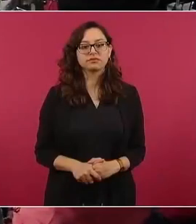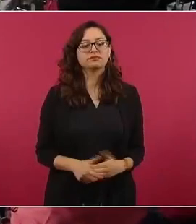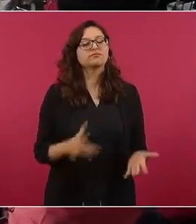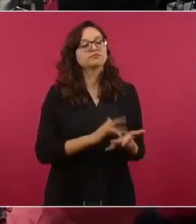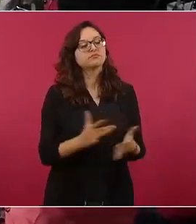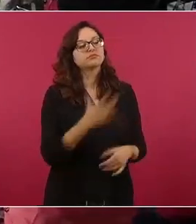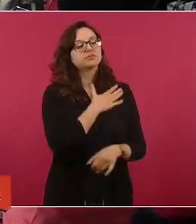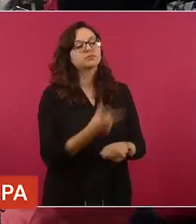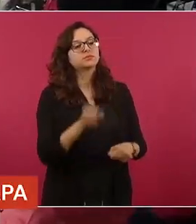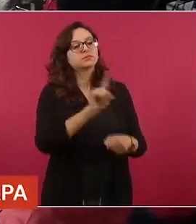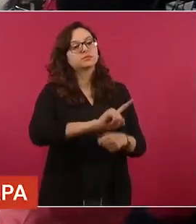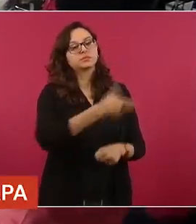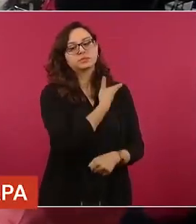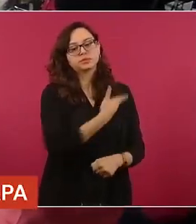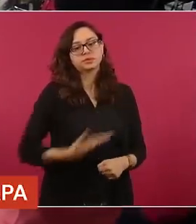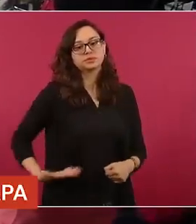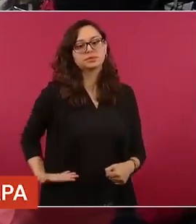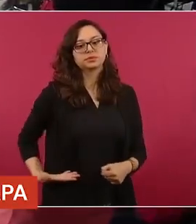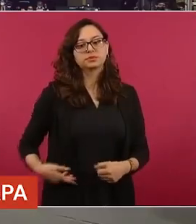Señor presidente,